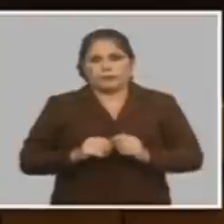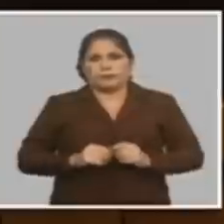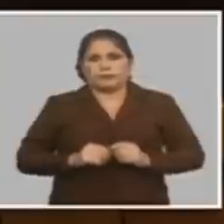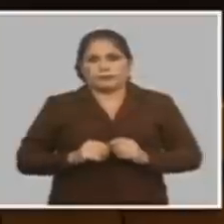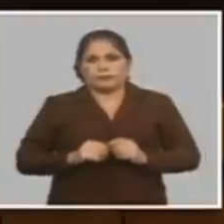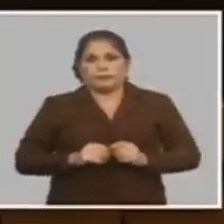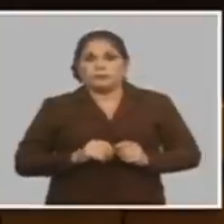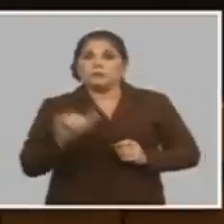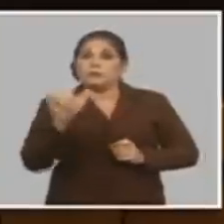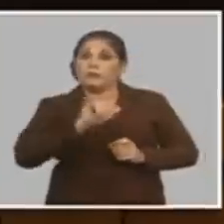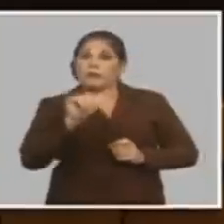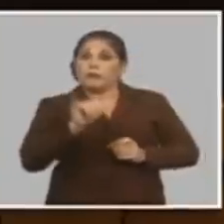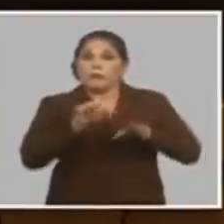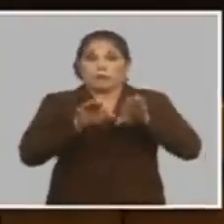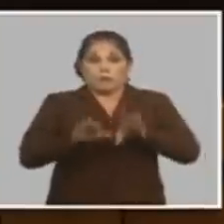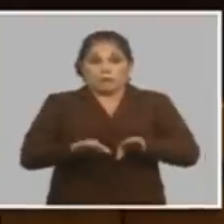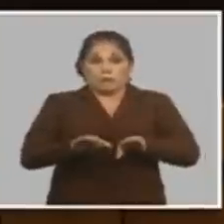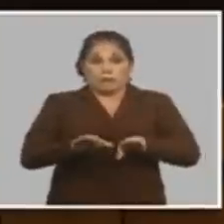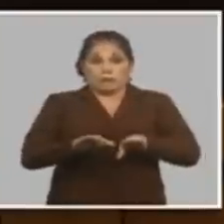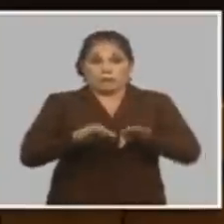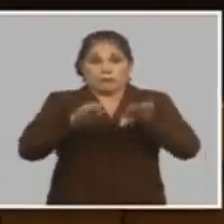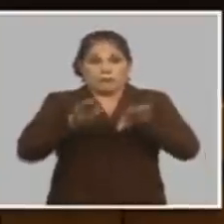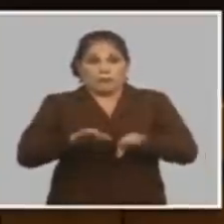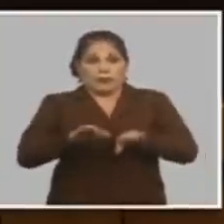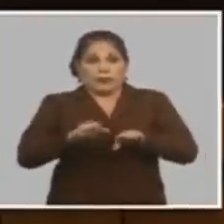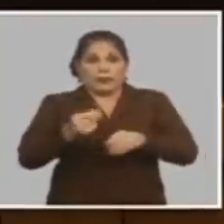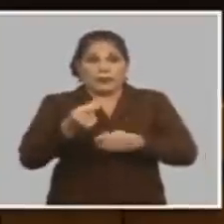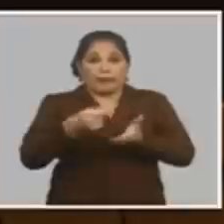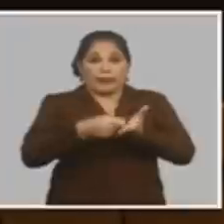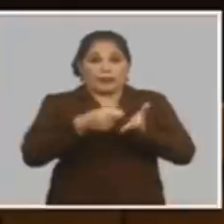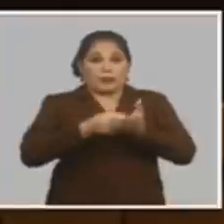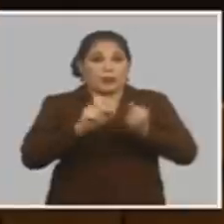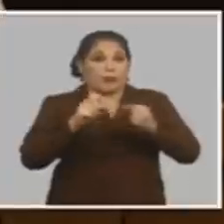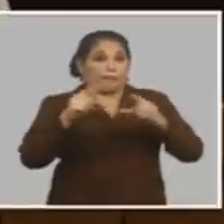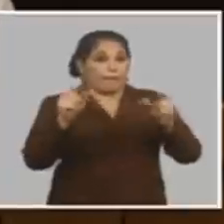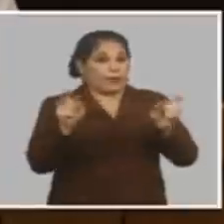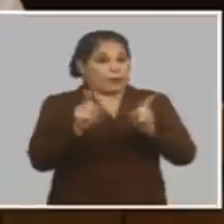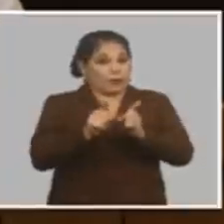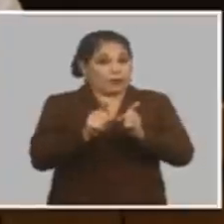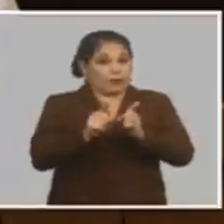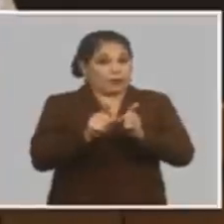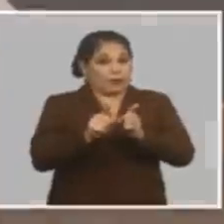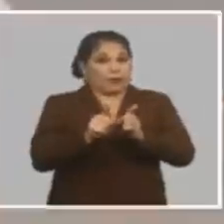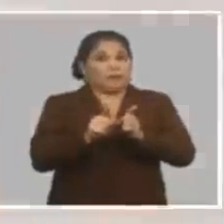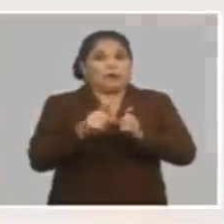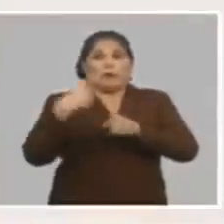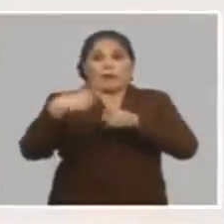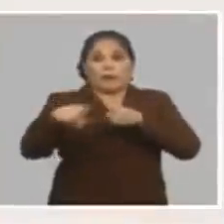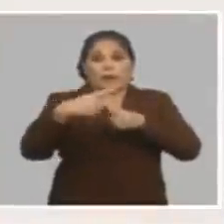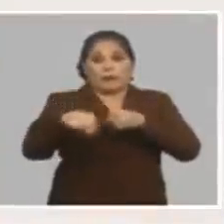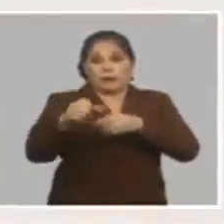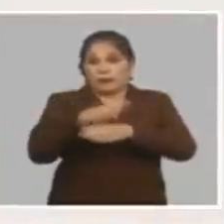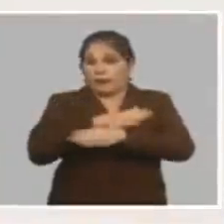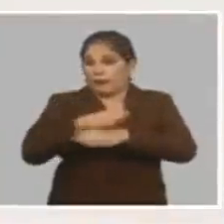también hay contención de precios minoristas centralizados para un grupo de productos